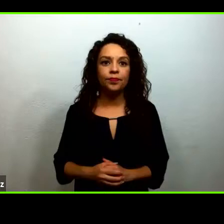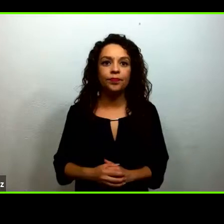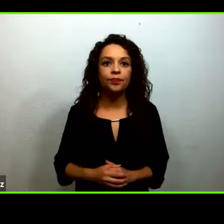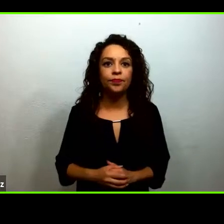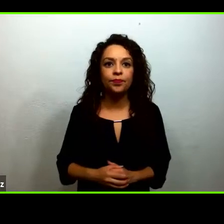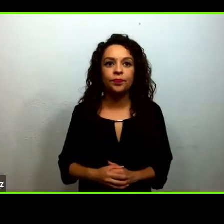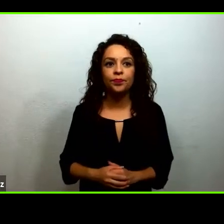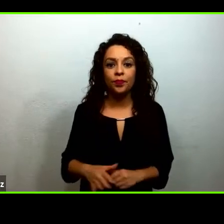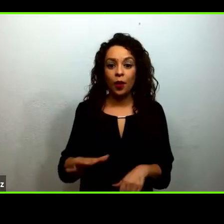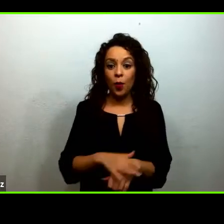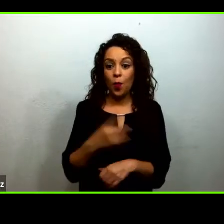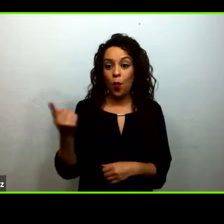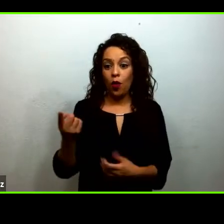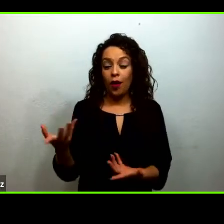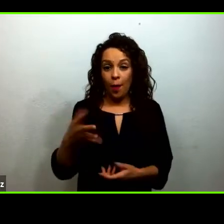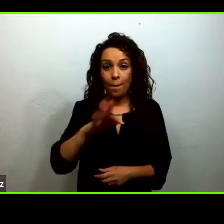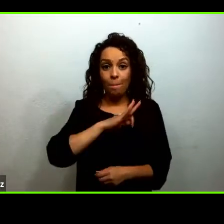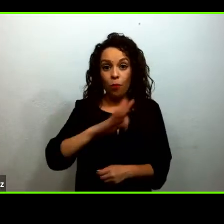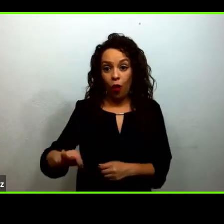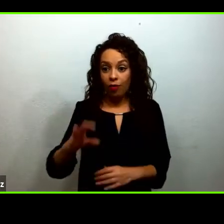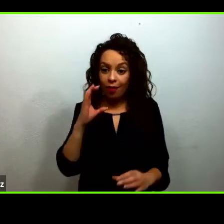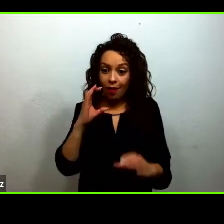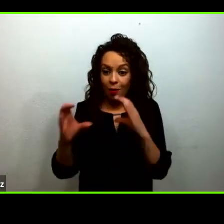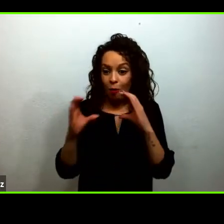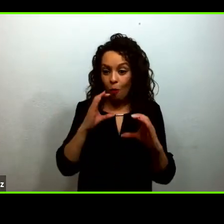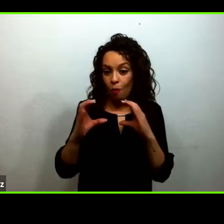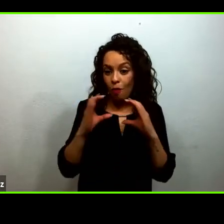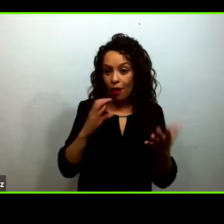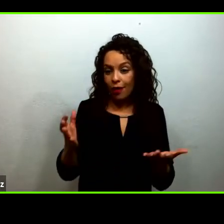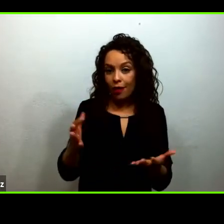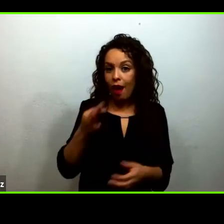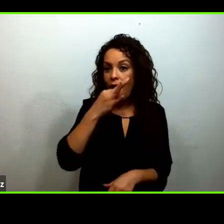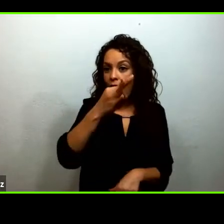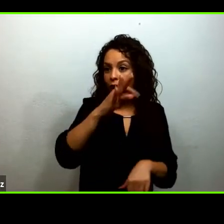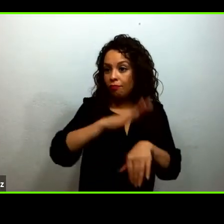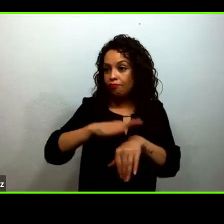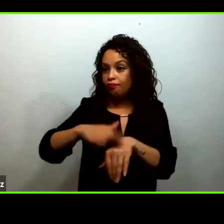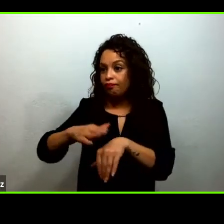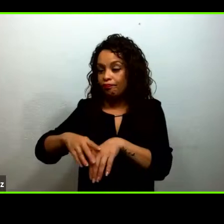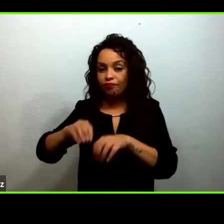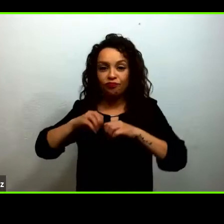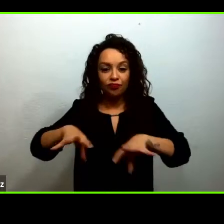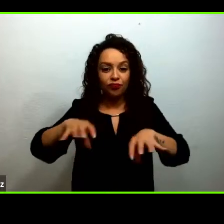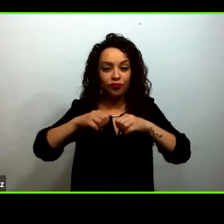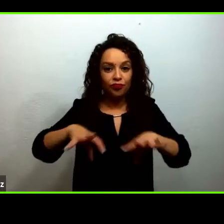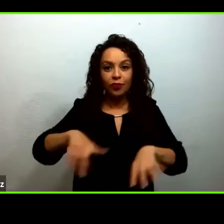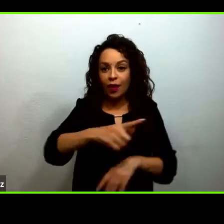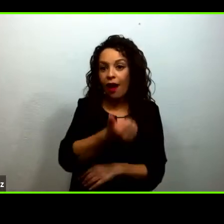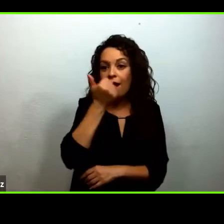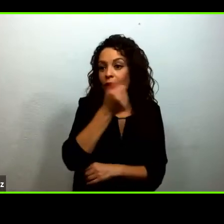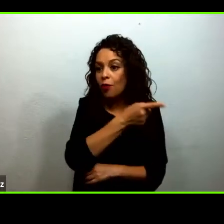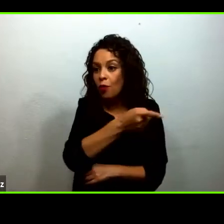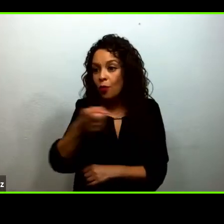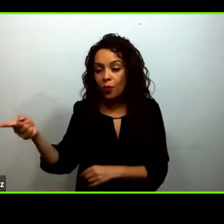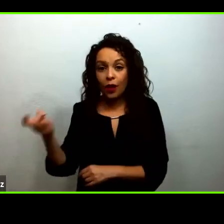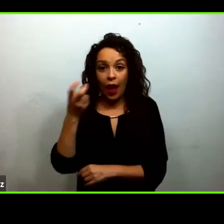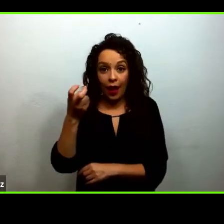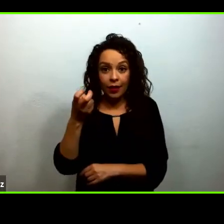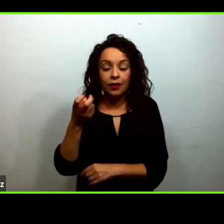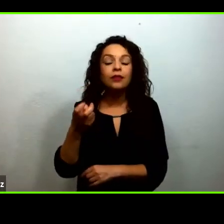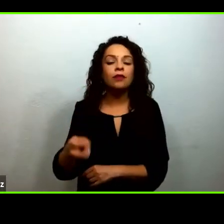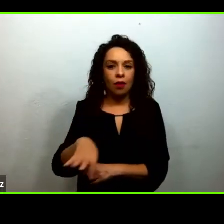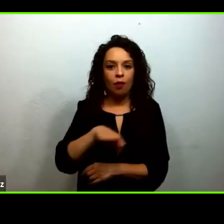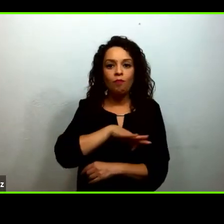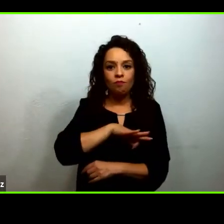mecanismo de comunicación de pistas y señales para que los estudiantes pudieran confirmar la